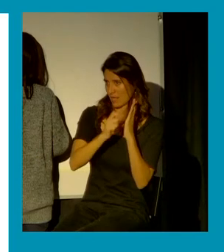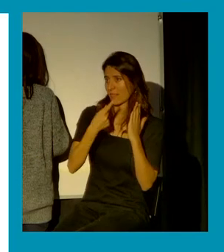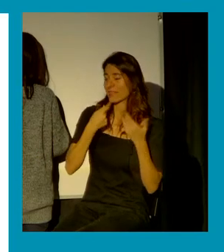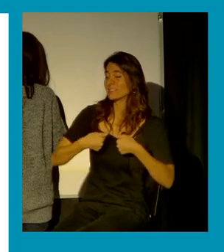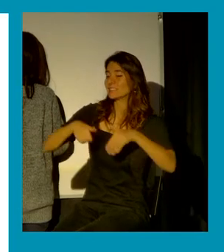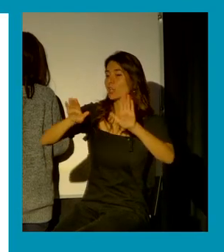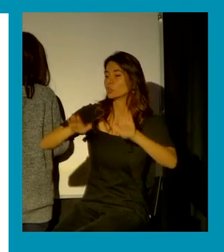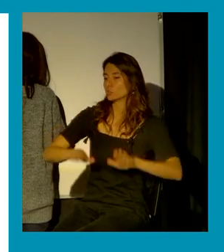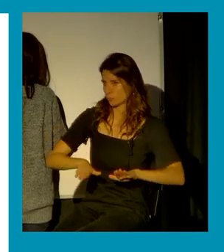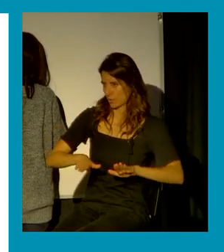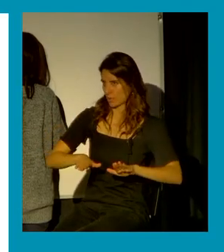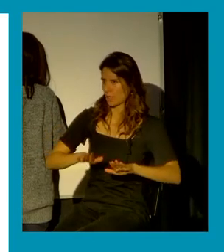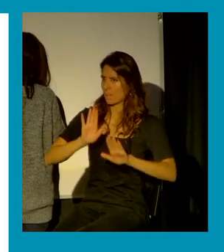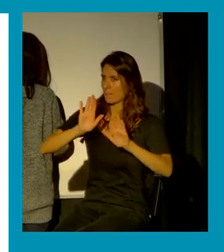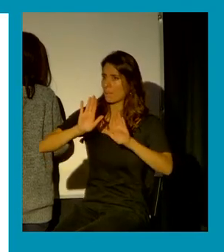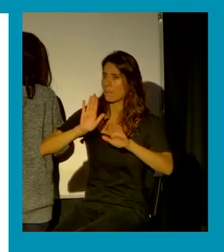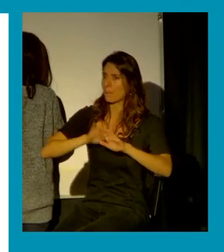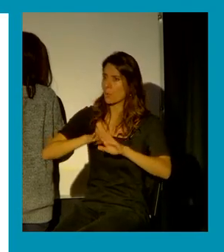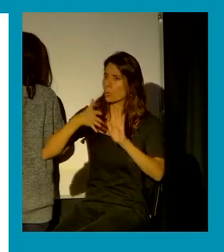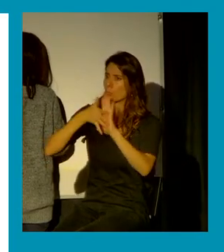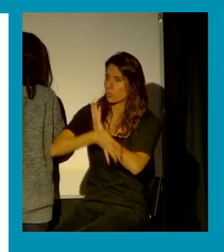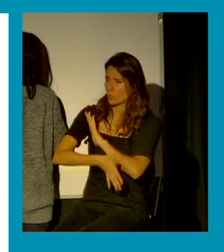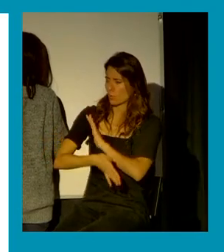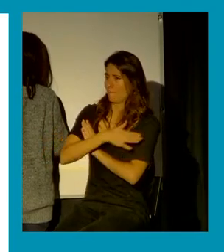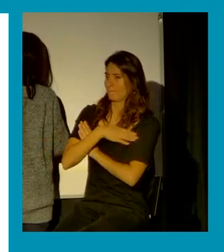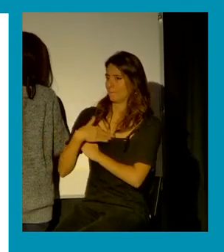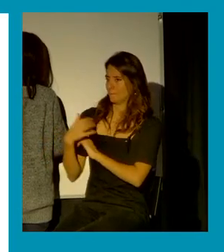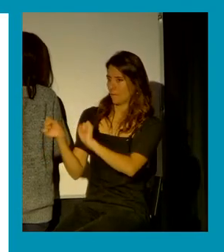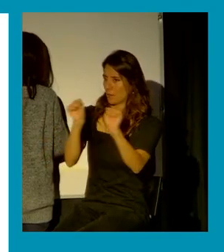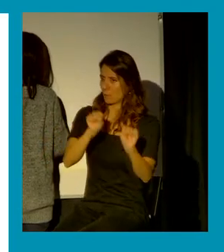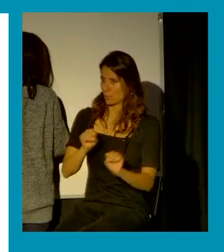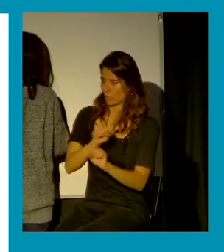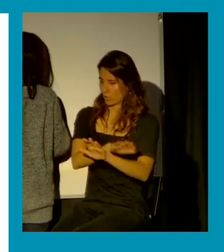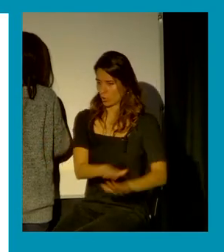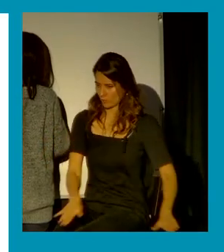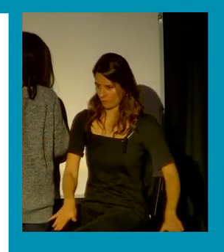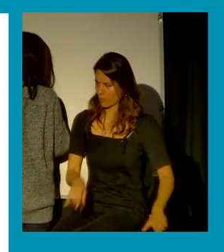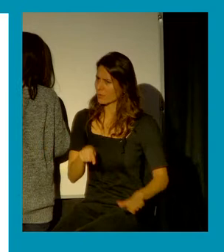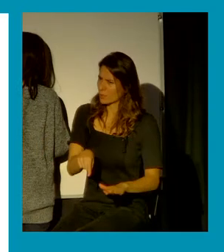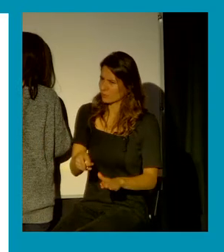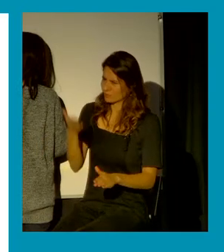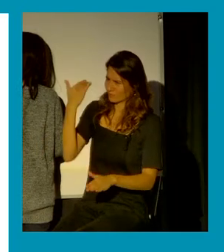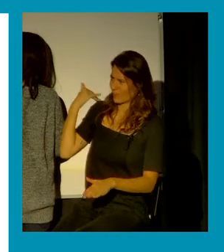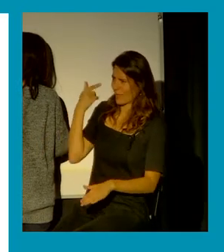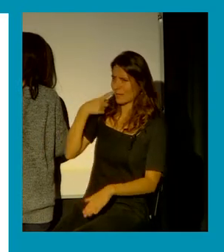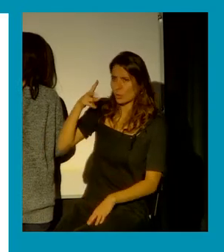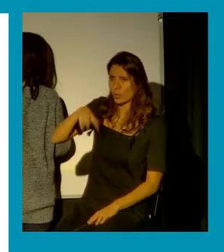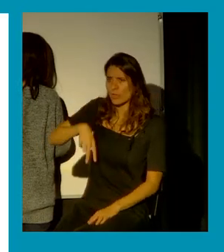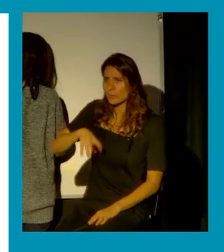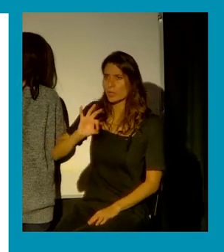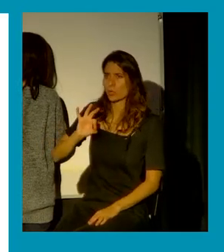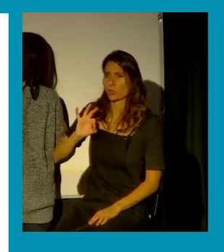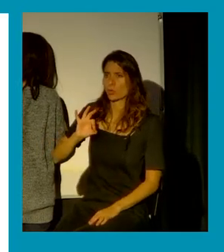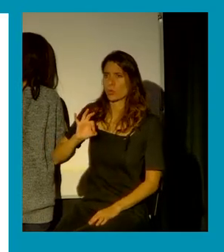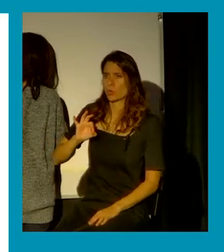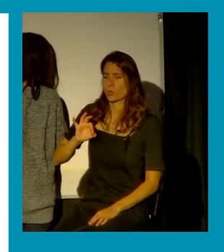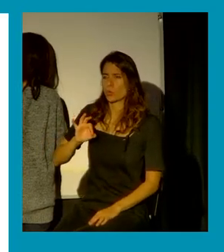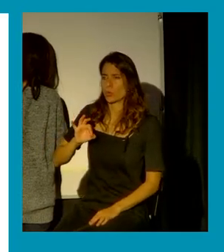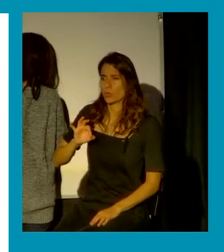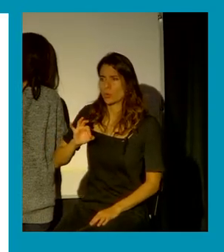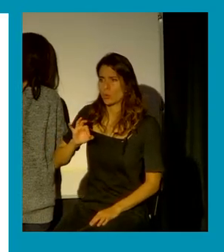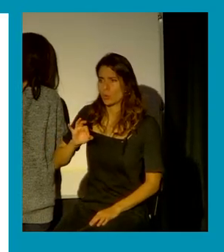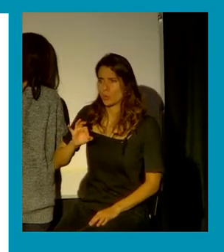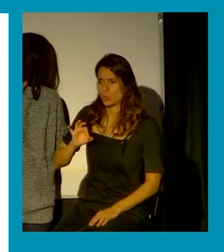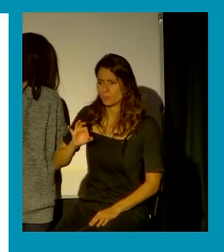lo dice en una ley de protección a la infancia que no tiene, digamos, todo un bagaje y un reconocimiento a los